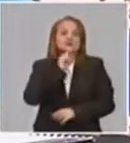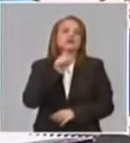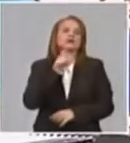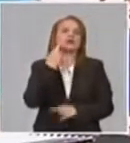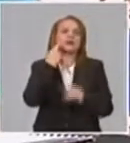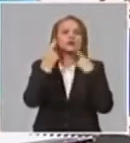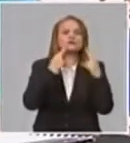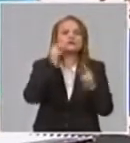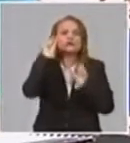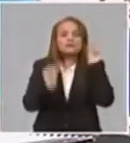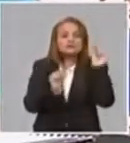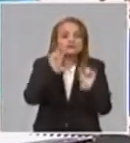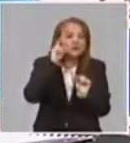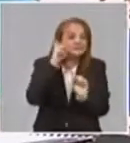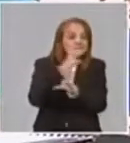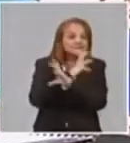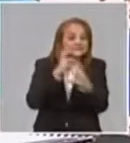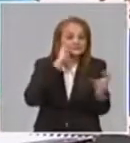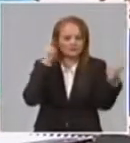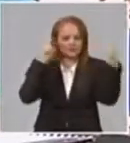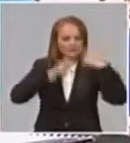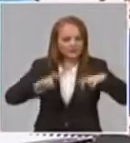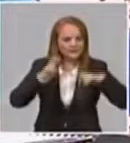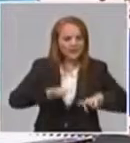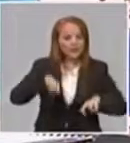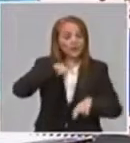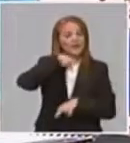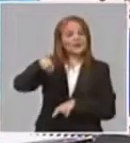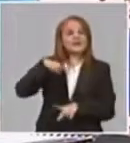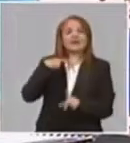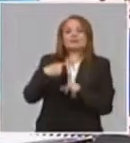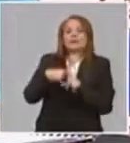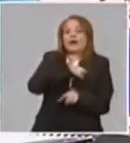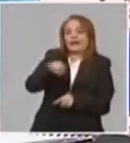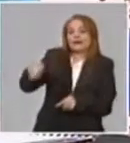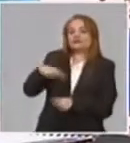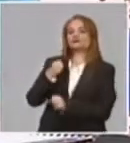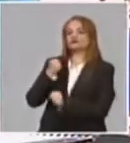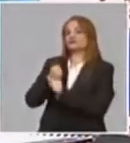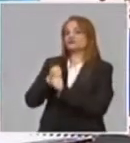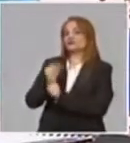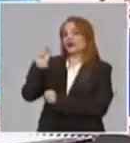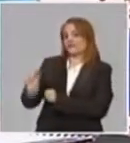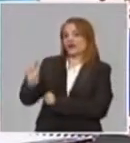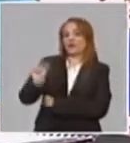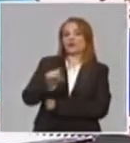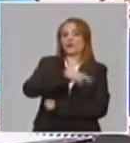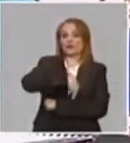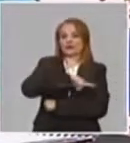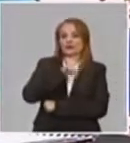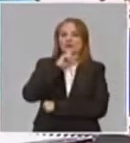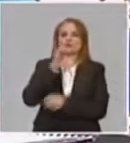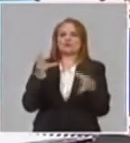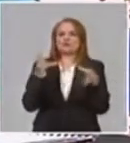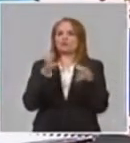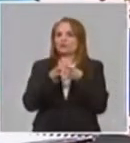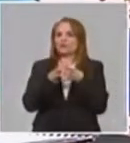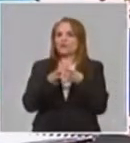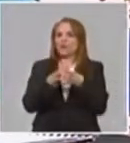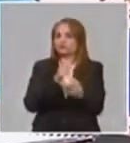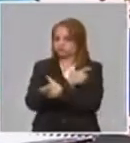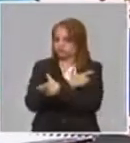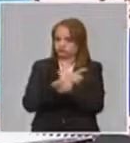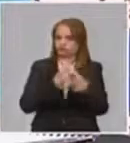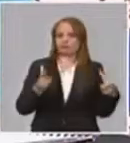que son trabajadores, que son un ejército importante, aproximadamente más de 89